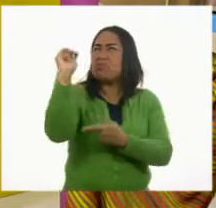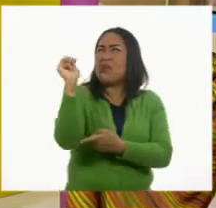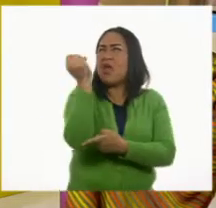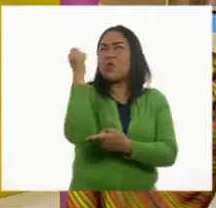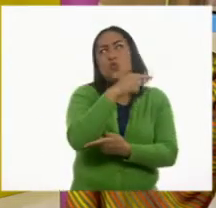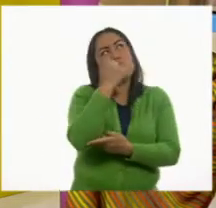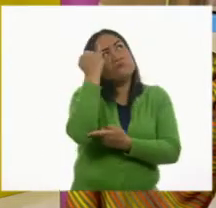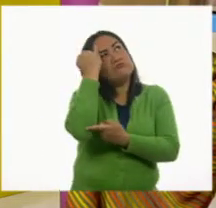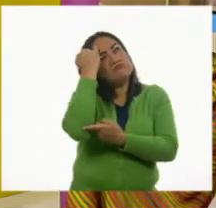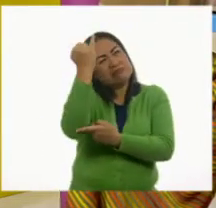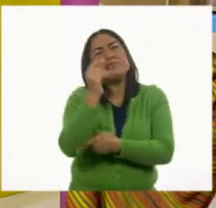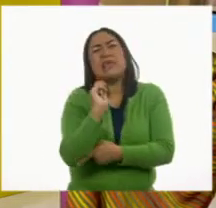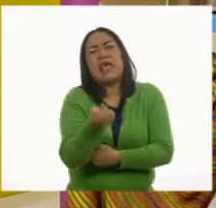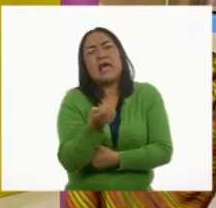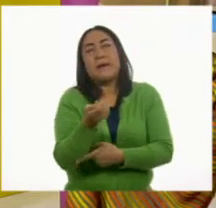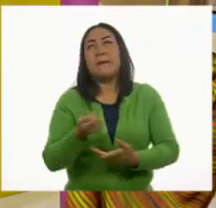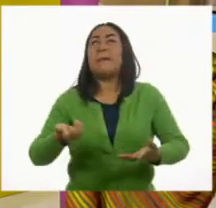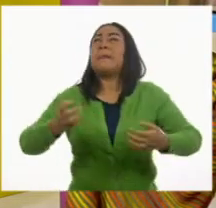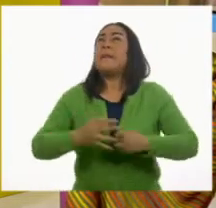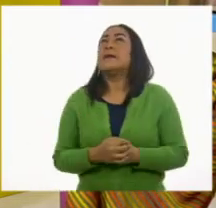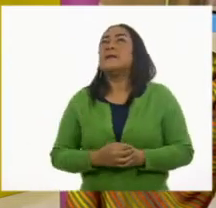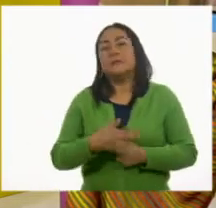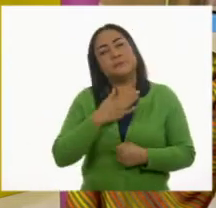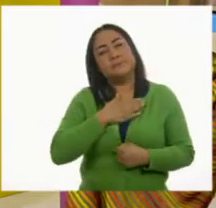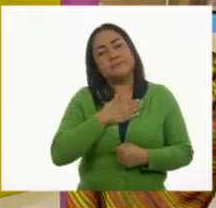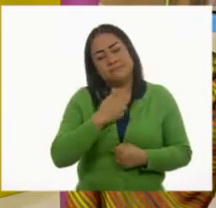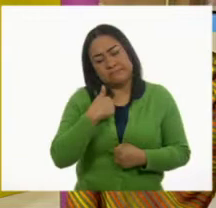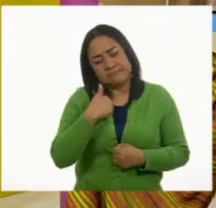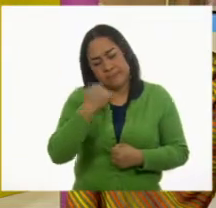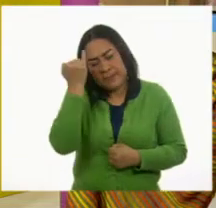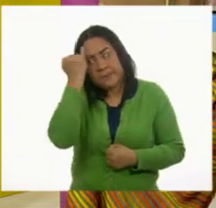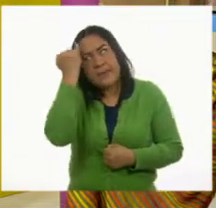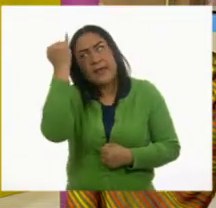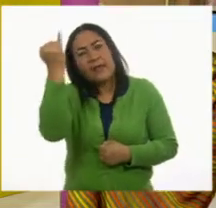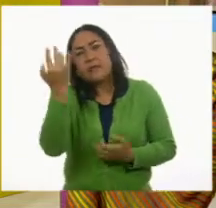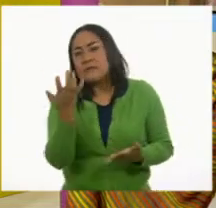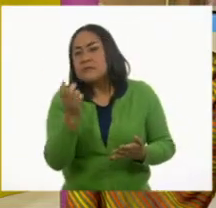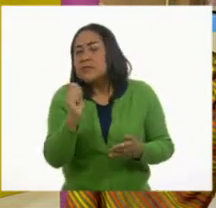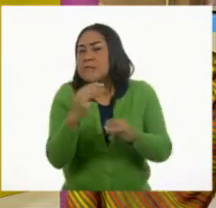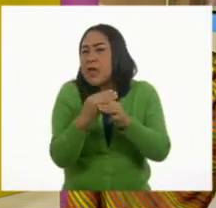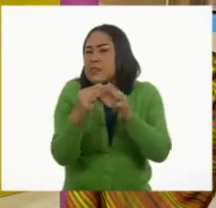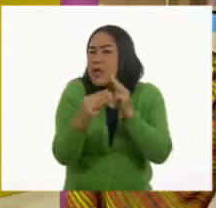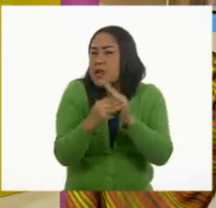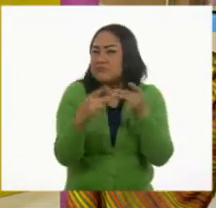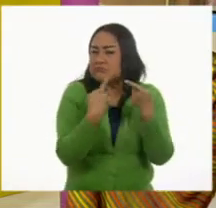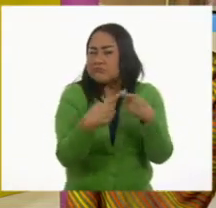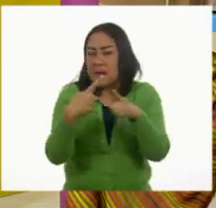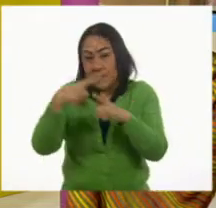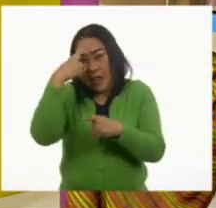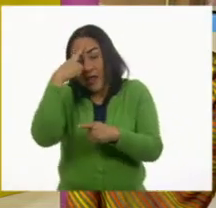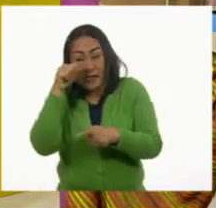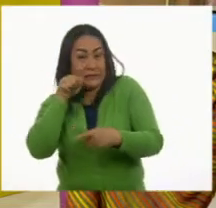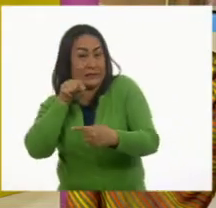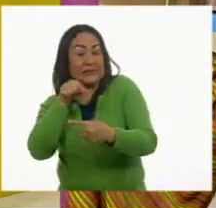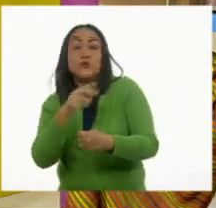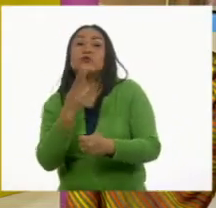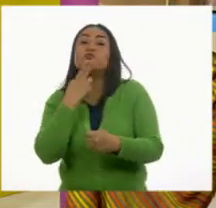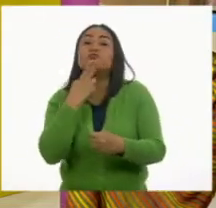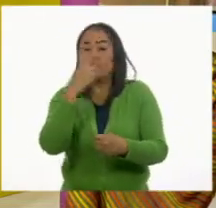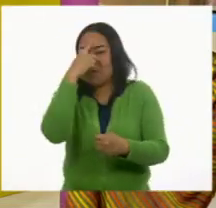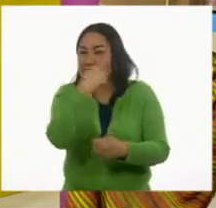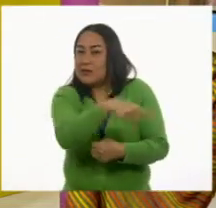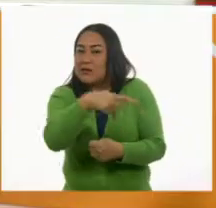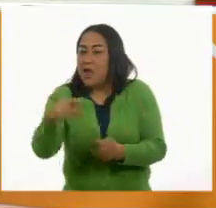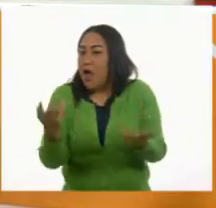Tecnología. Pues me imagino herramientas que nos ayudan para las tareas